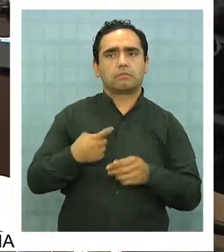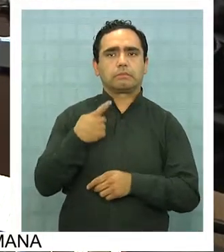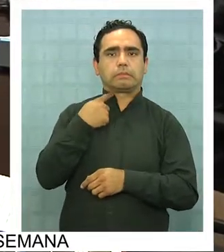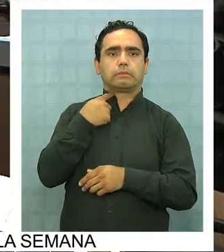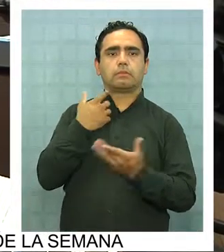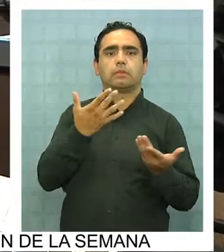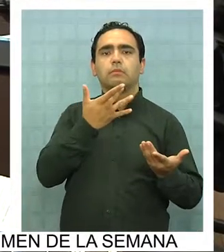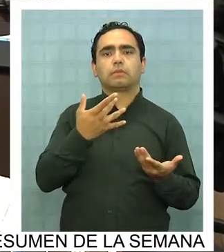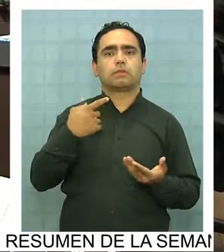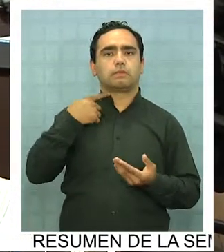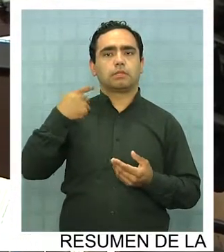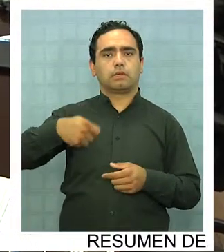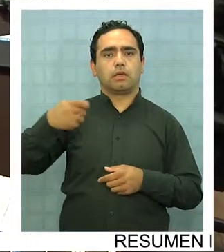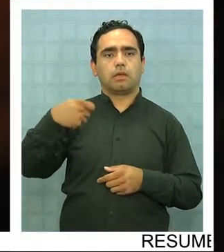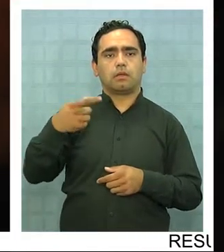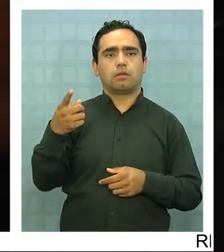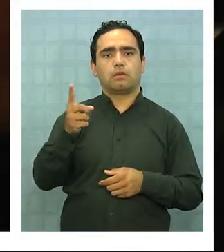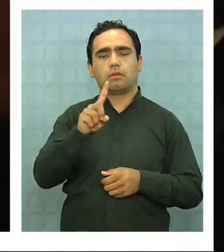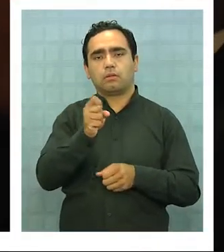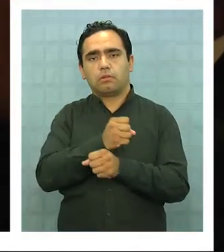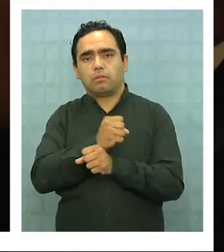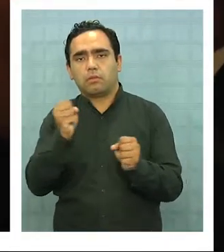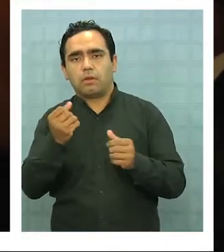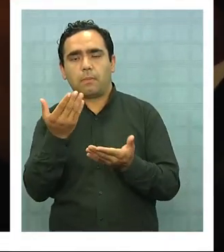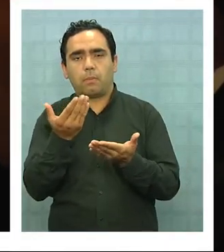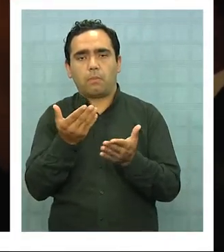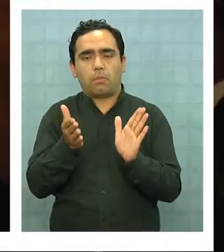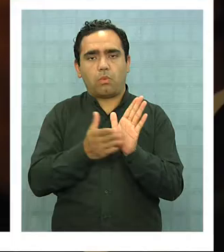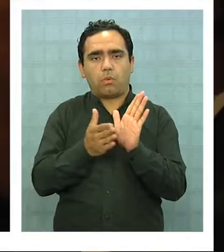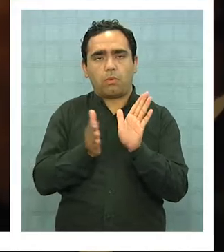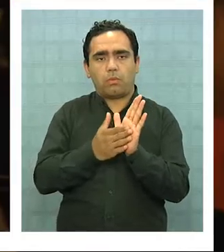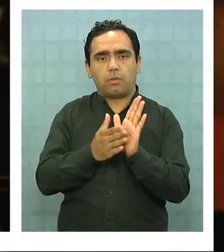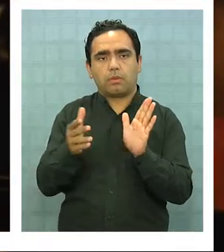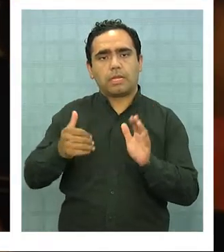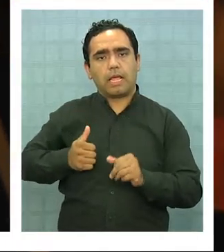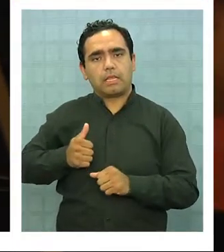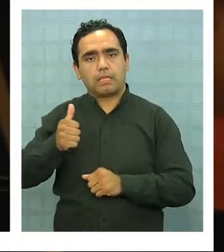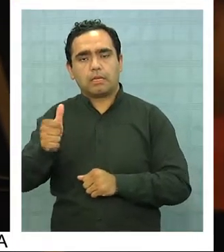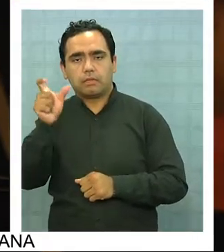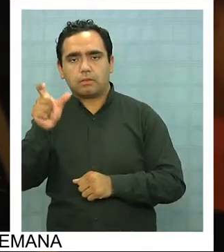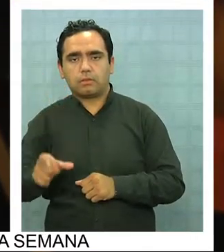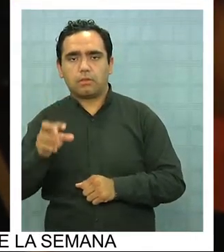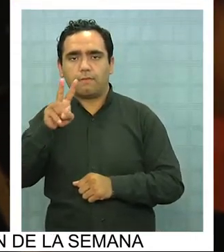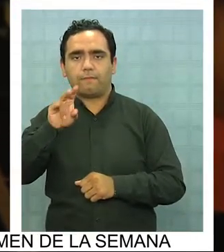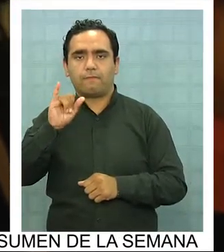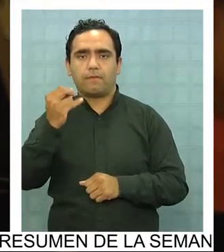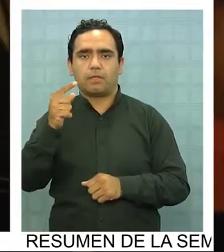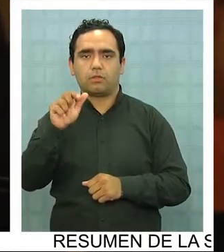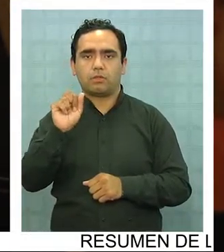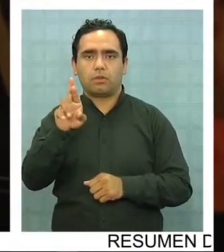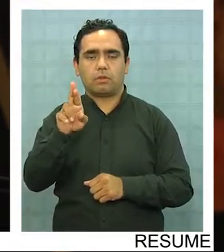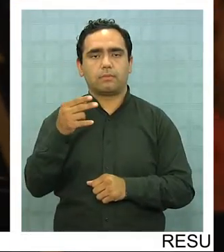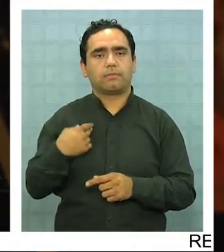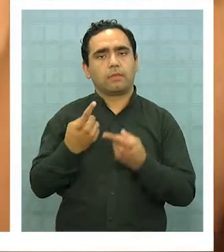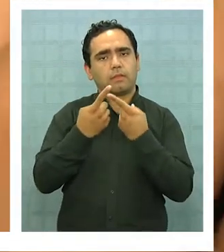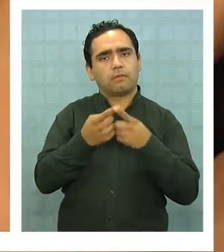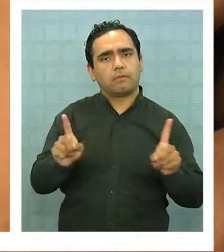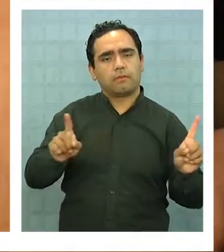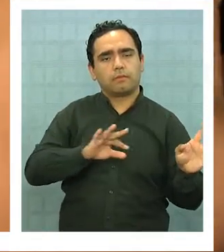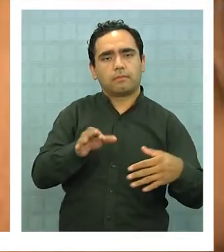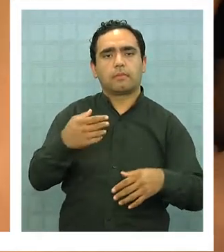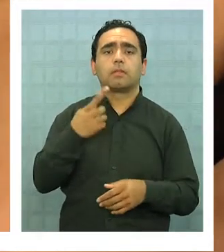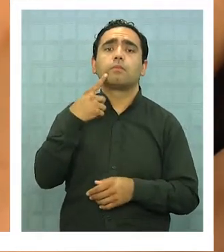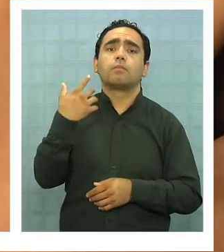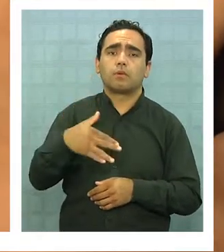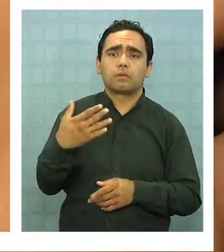monto requerido es muy elevado y que no se condice con la propuesta presentada por su director Víctor Chávez. Es importante que se